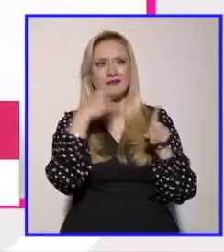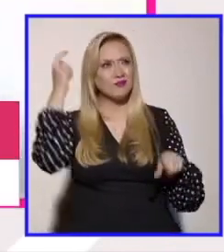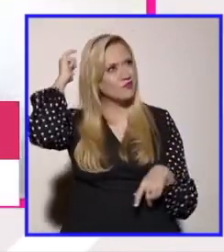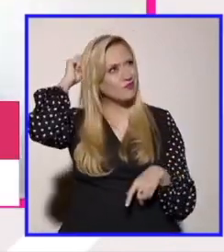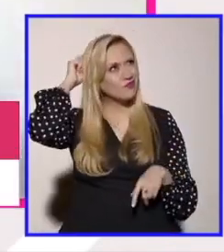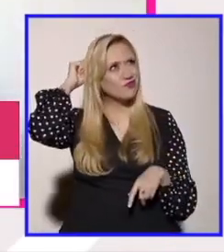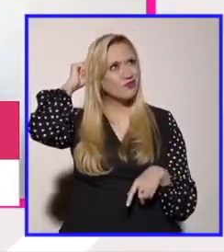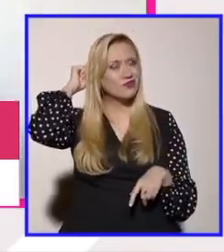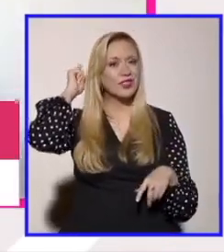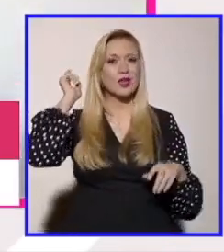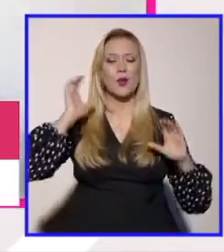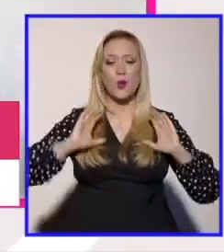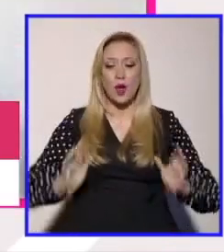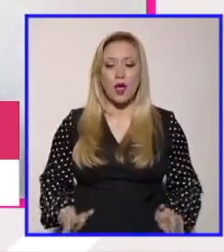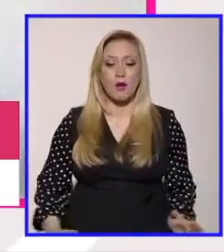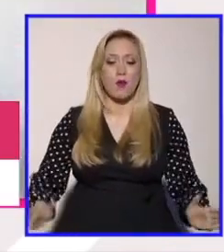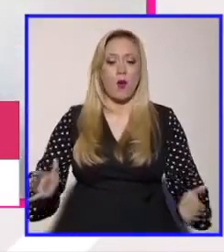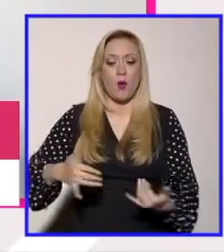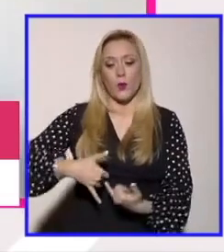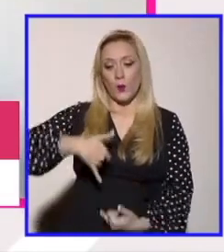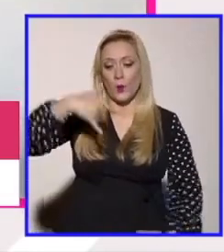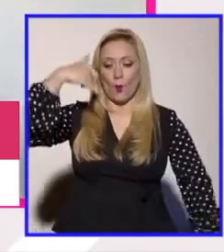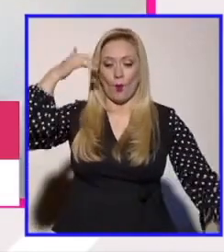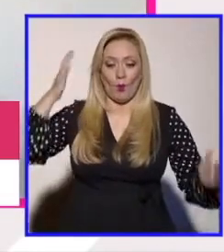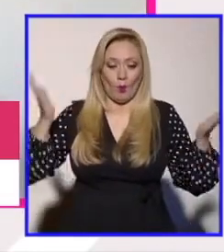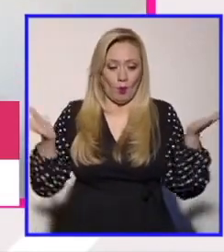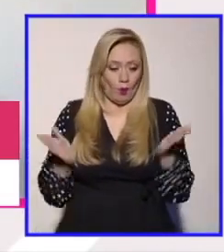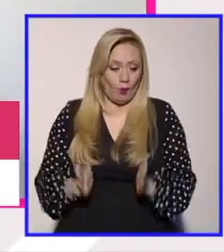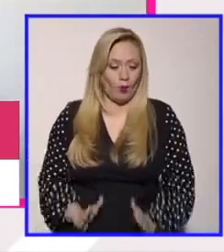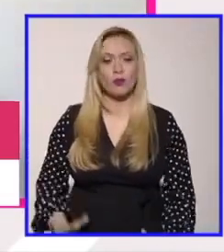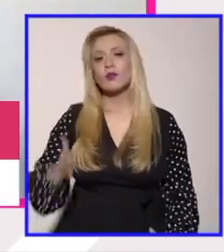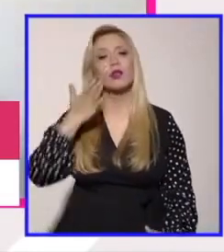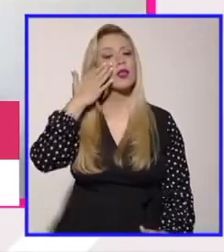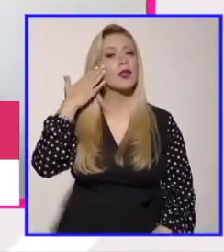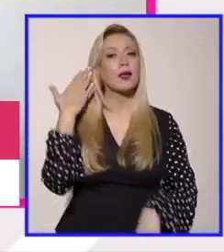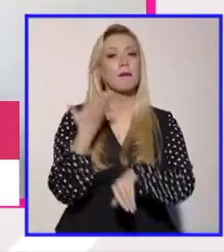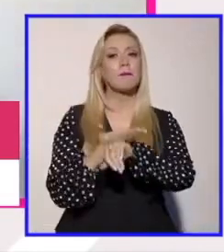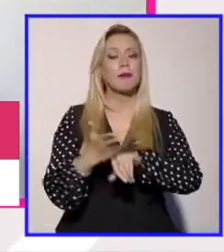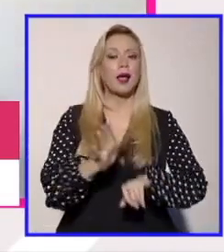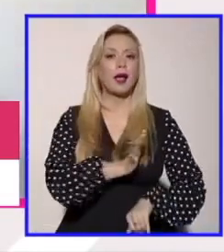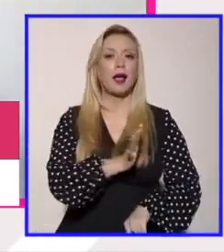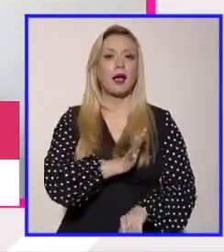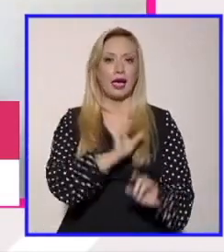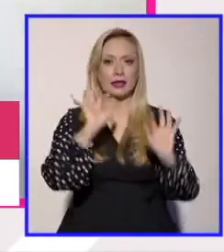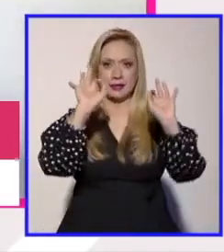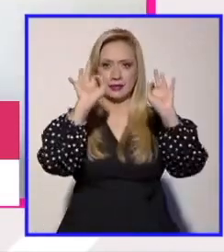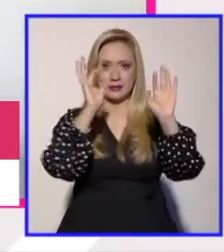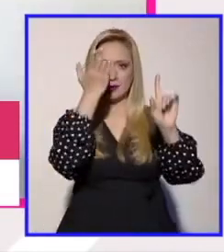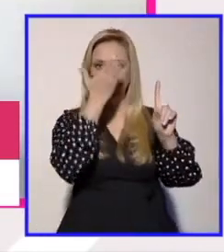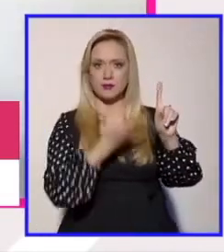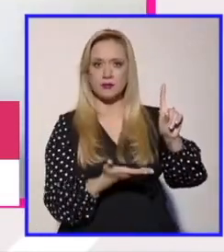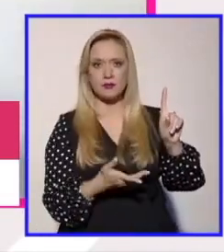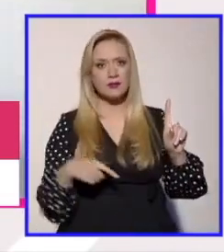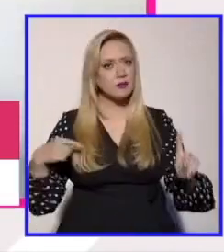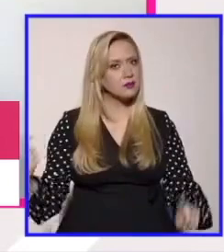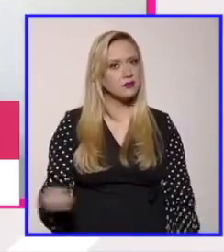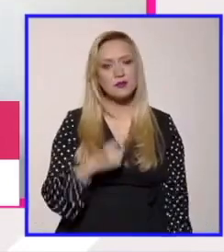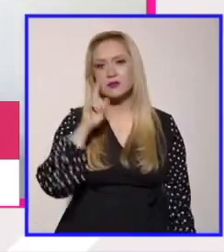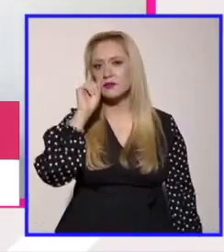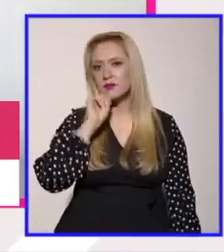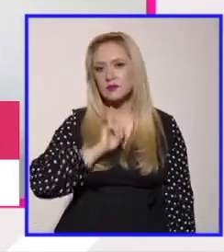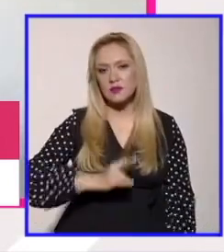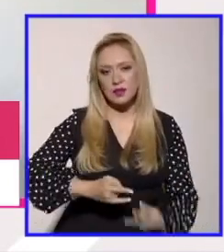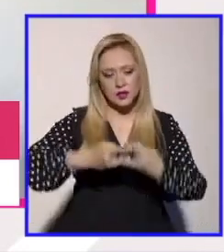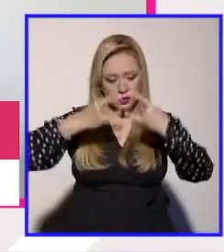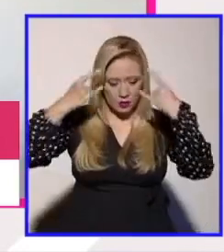tiene un cuerpo delgado por ejemplo que tiene un cuerpo blanco eso es algo que nos ha atravesado a las mujeres históricamente